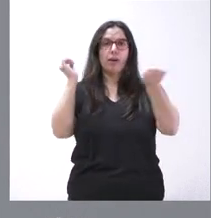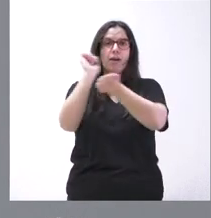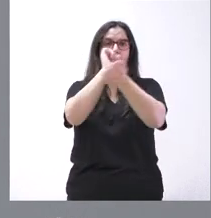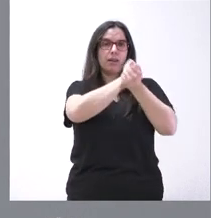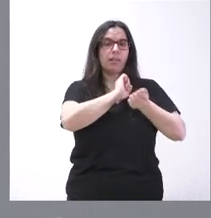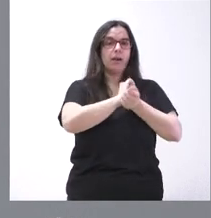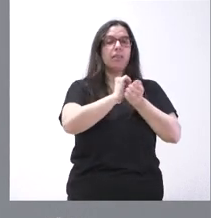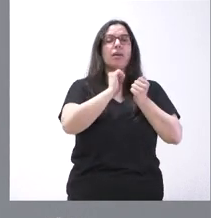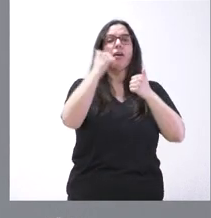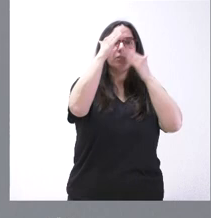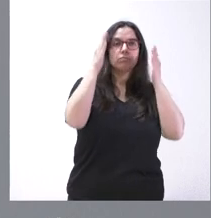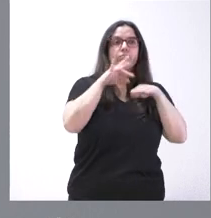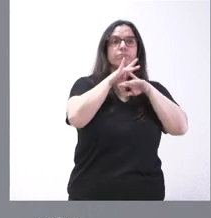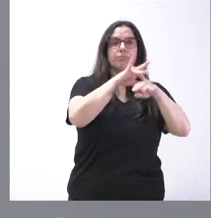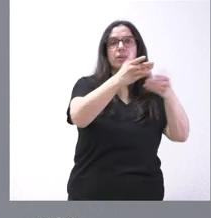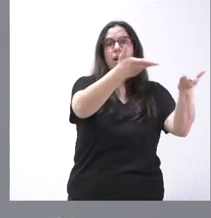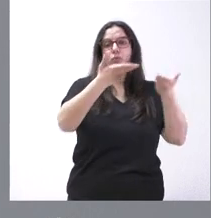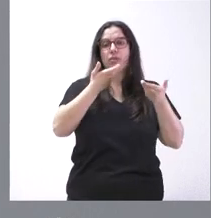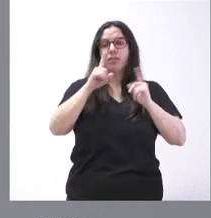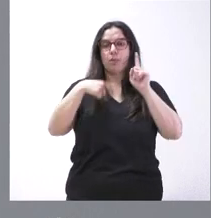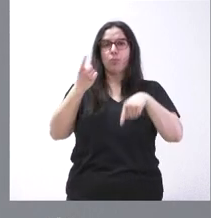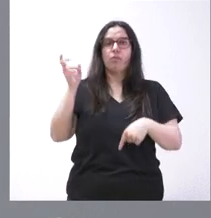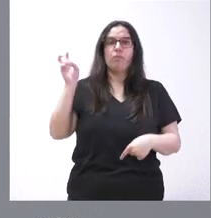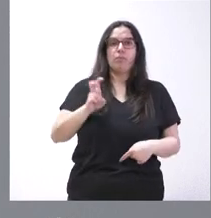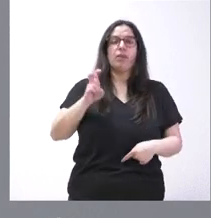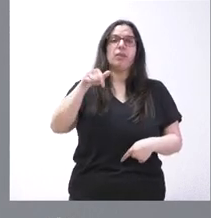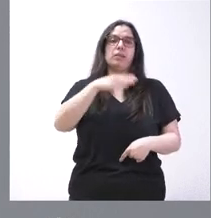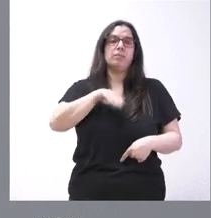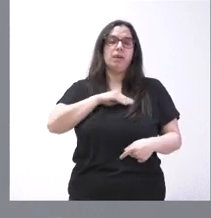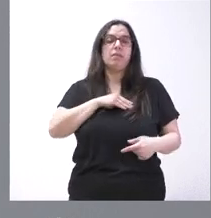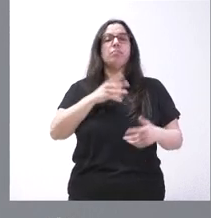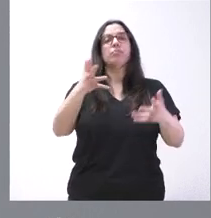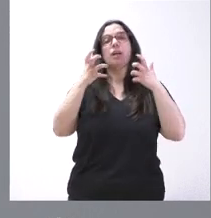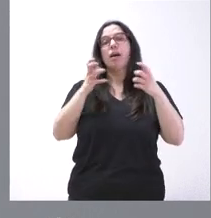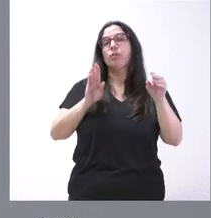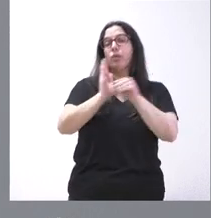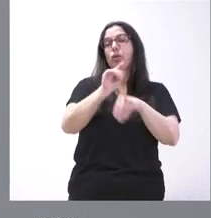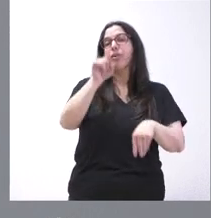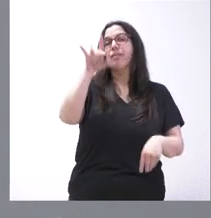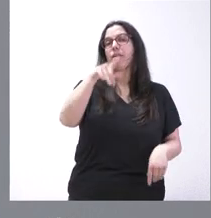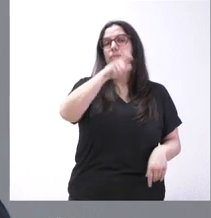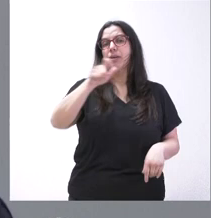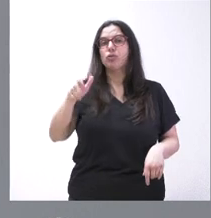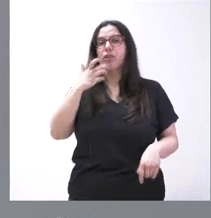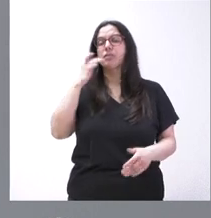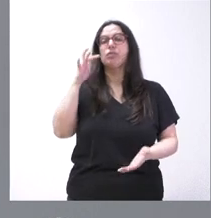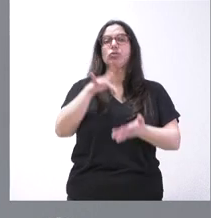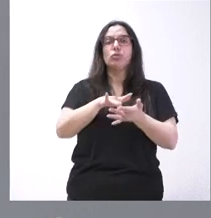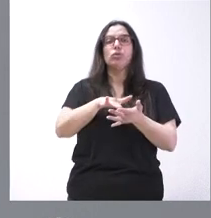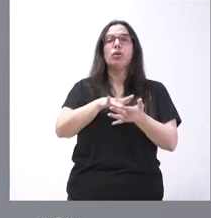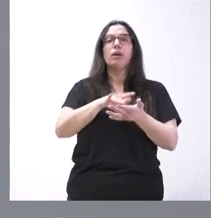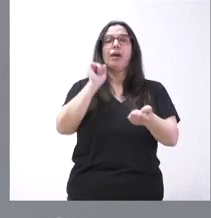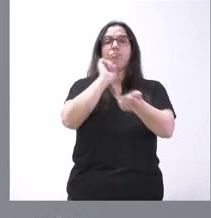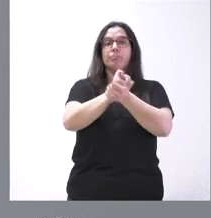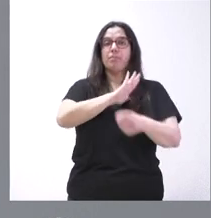reinserción posteriormente en España. Podrán ser beneficiados de esta subvención las personas que se encuentren en el régimen de previsión